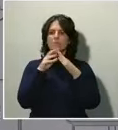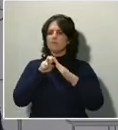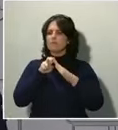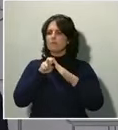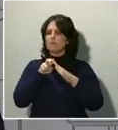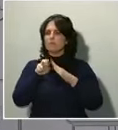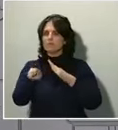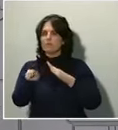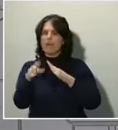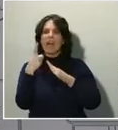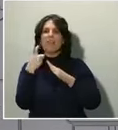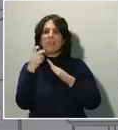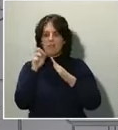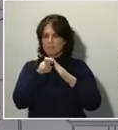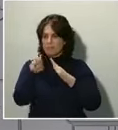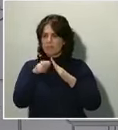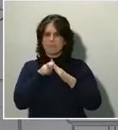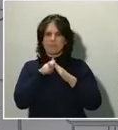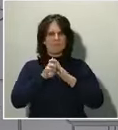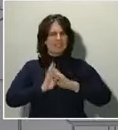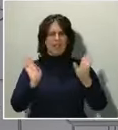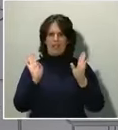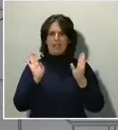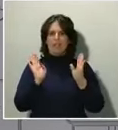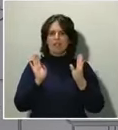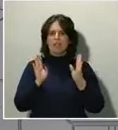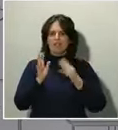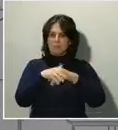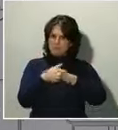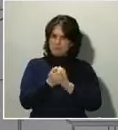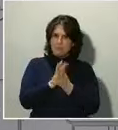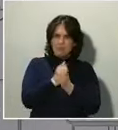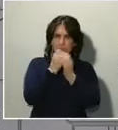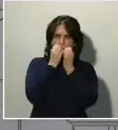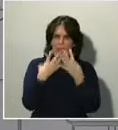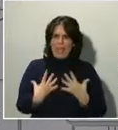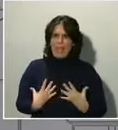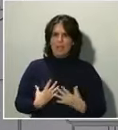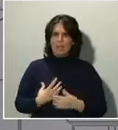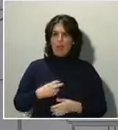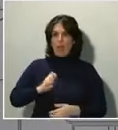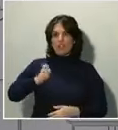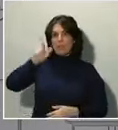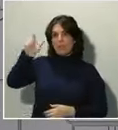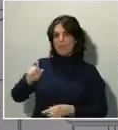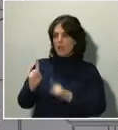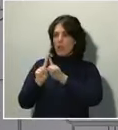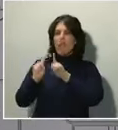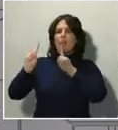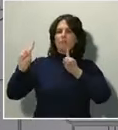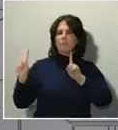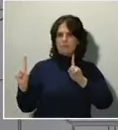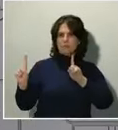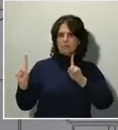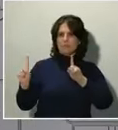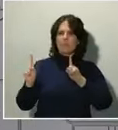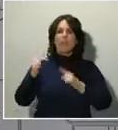lavémonos las manos a conciencia, mantengamos la distancia de seguridad y tengamos paciencia, mucha paciencia.